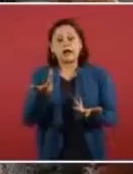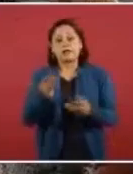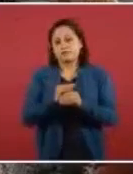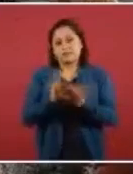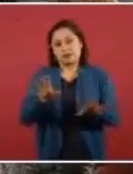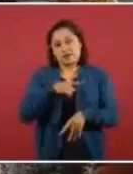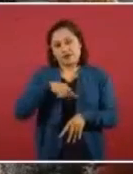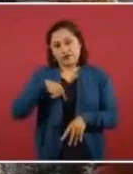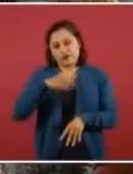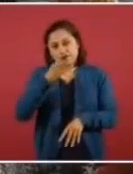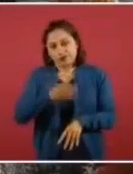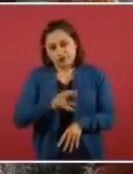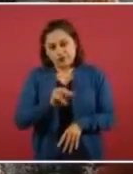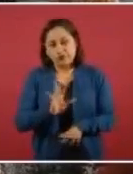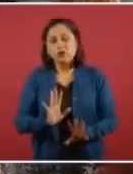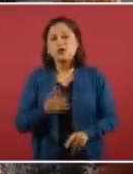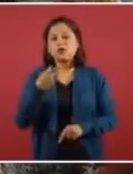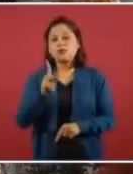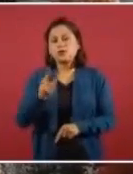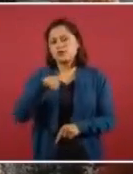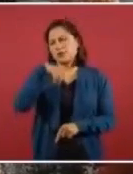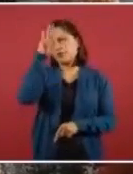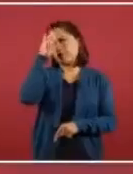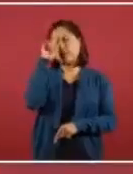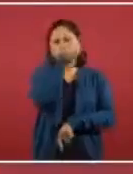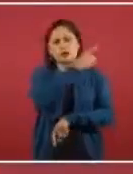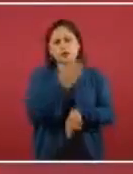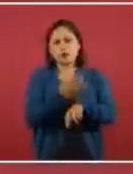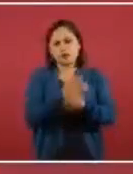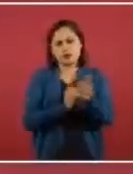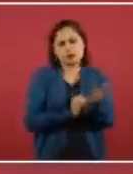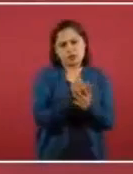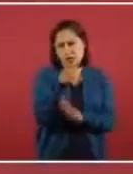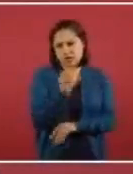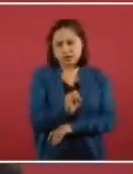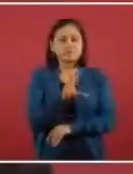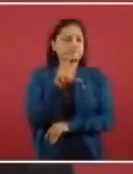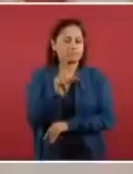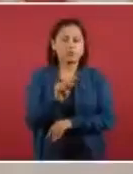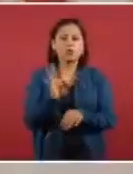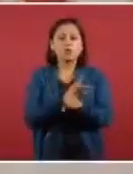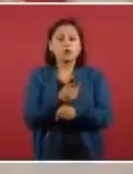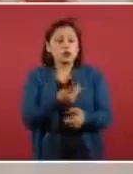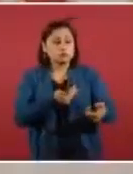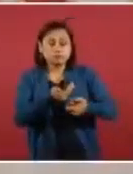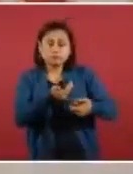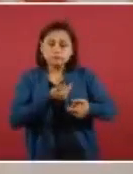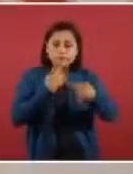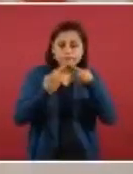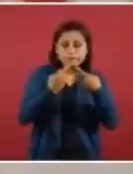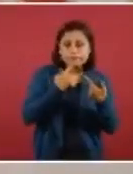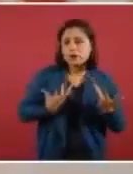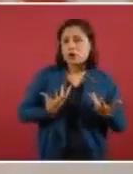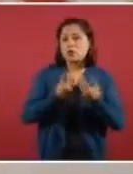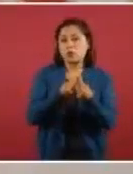yo pienso que Estados Unidos no va a ir por esa ruta, porque estamos trabajando juntos y porque no estaría interesado, me parece, en dar